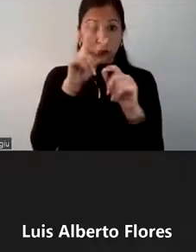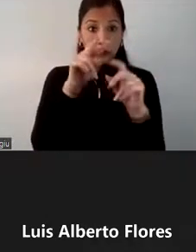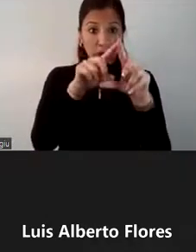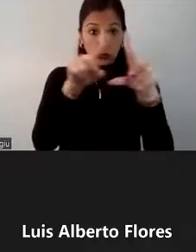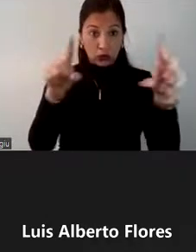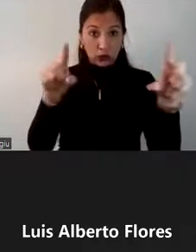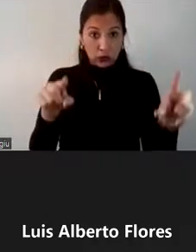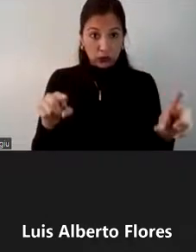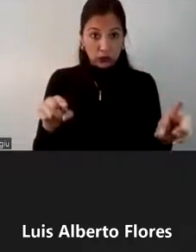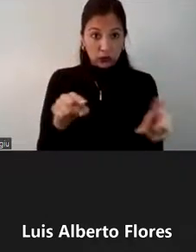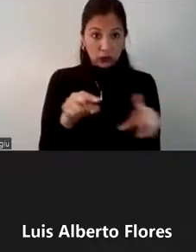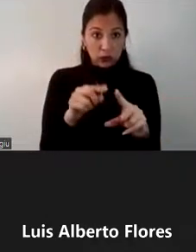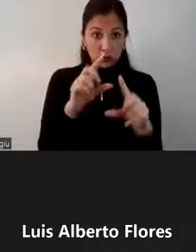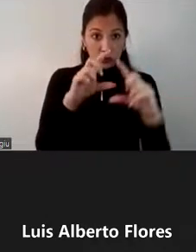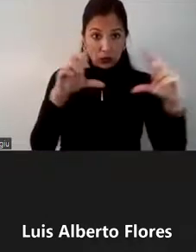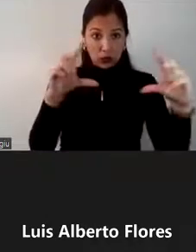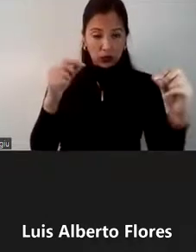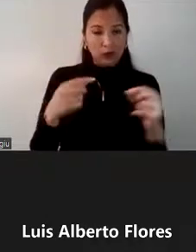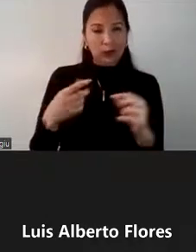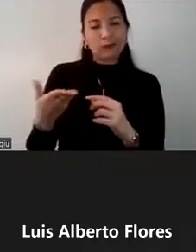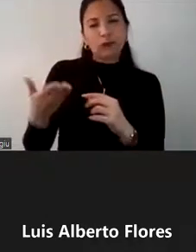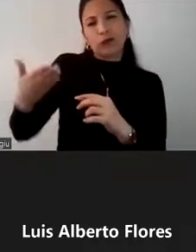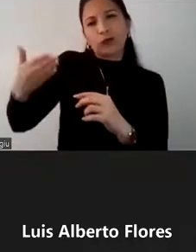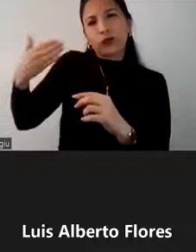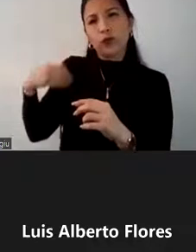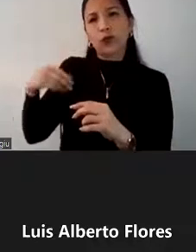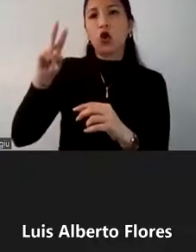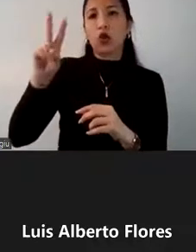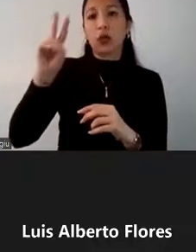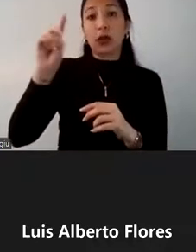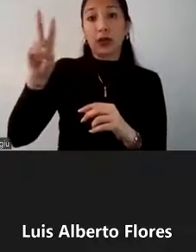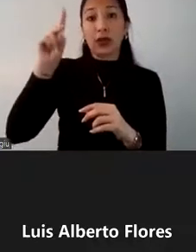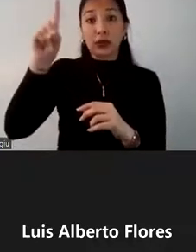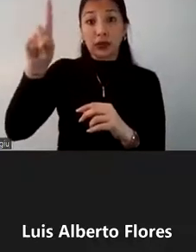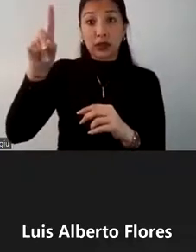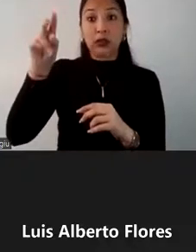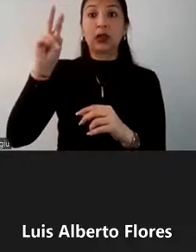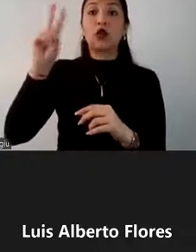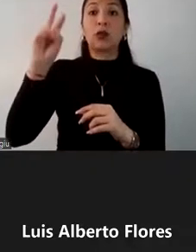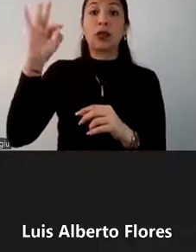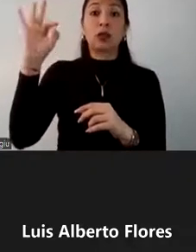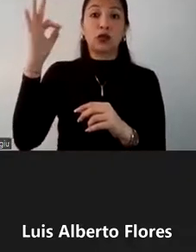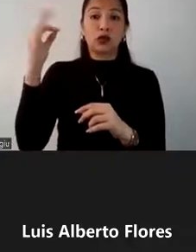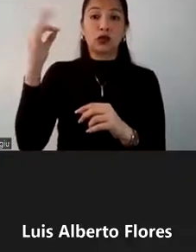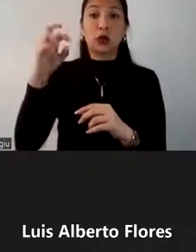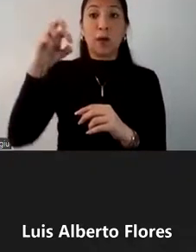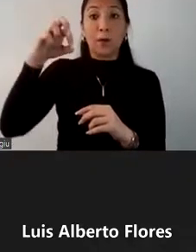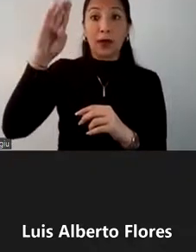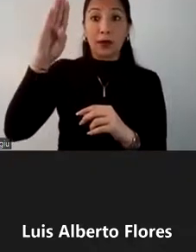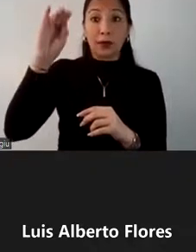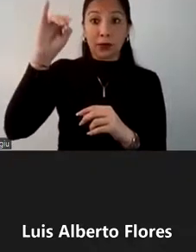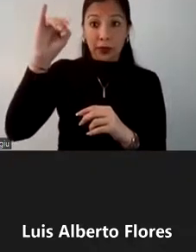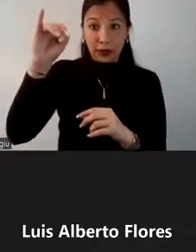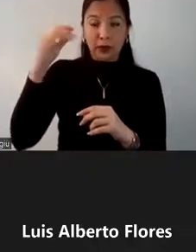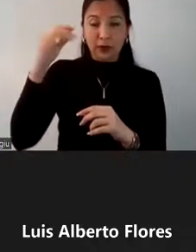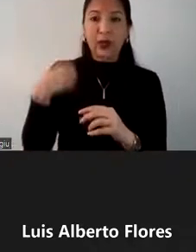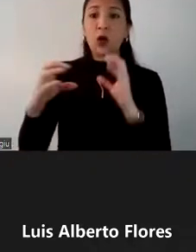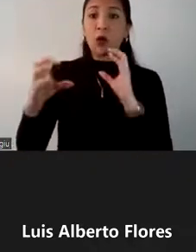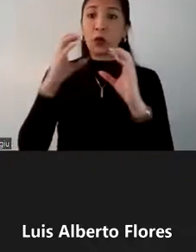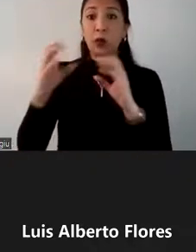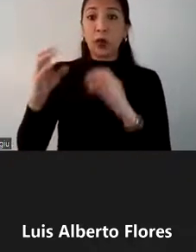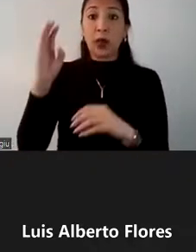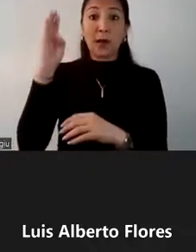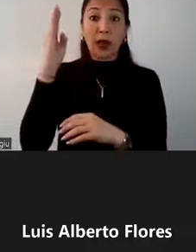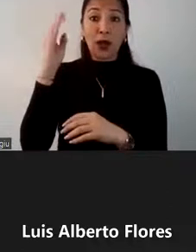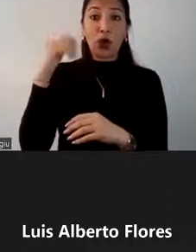Como podemos notar, durante los años 2017 y 2018, el PBI, según nos informa el Banco Central